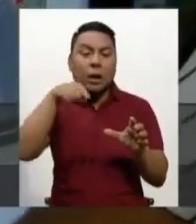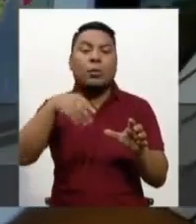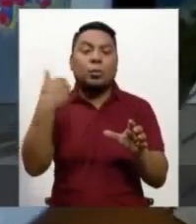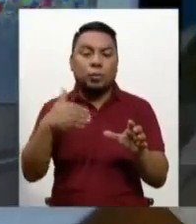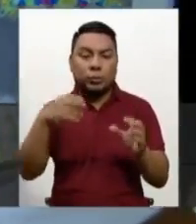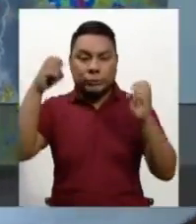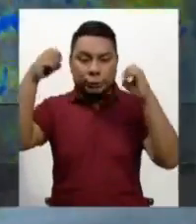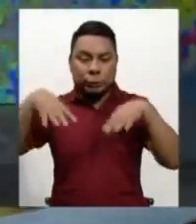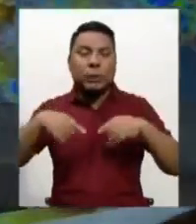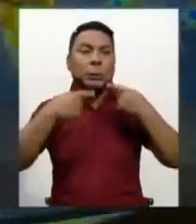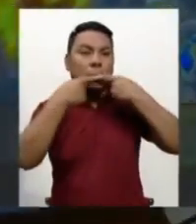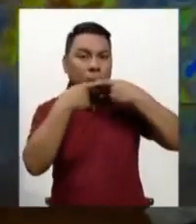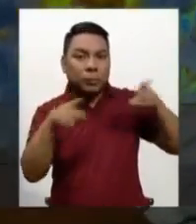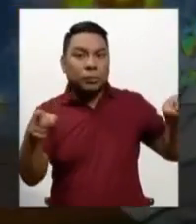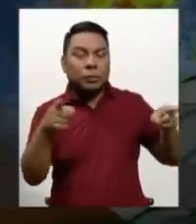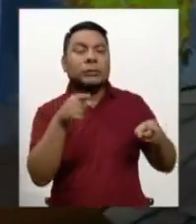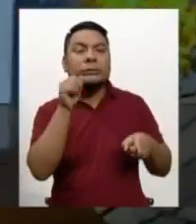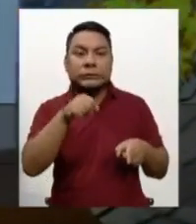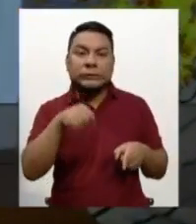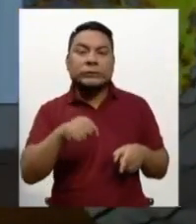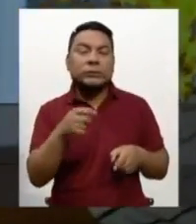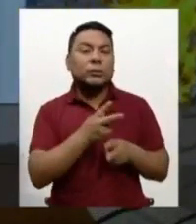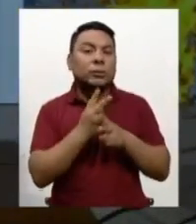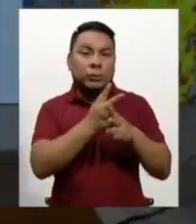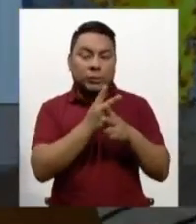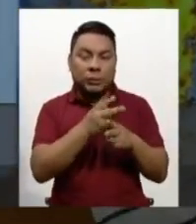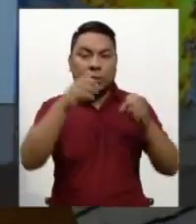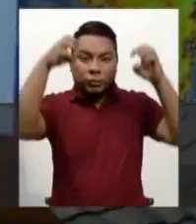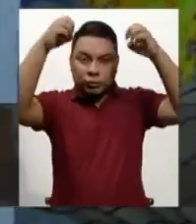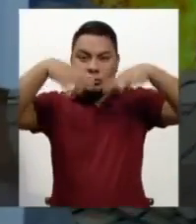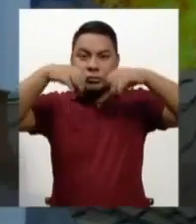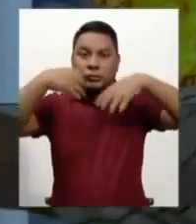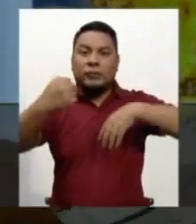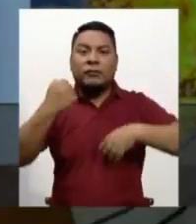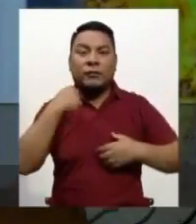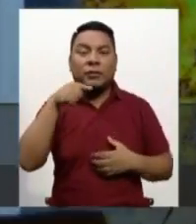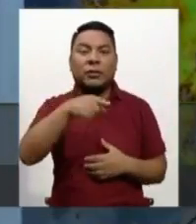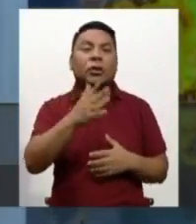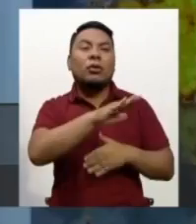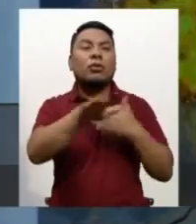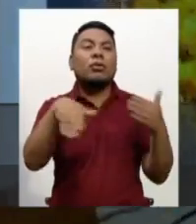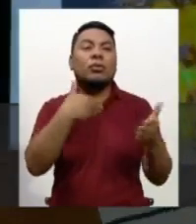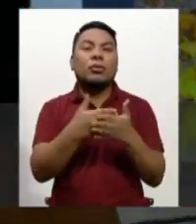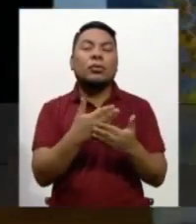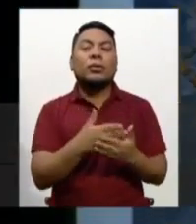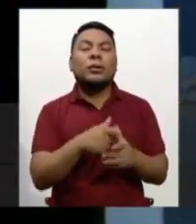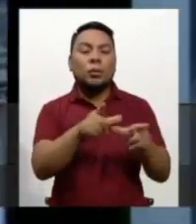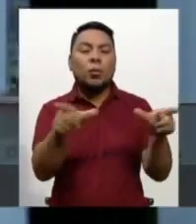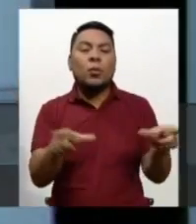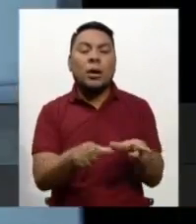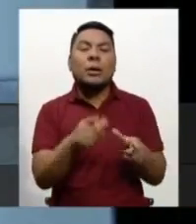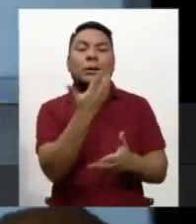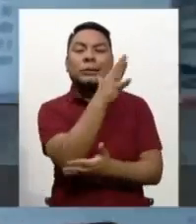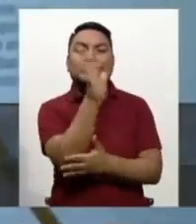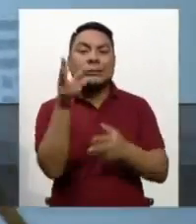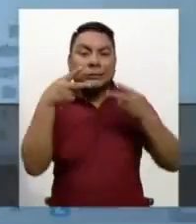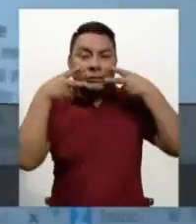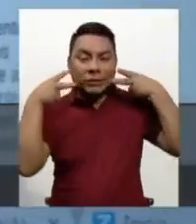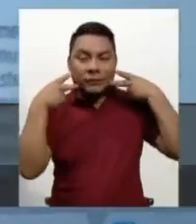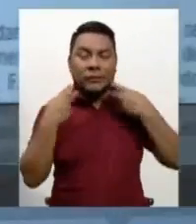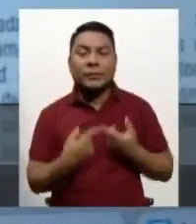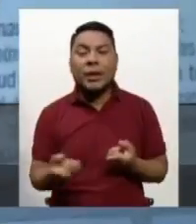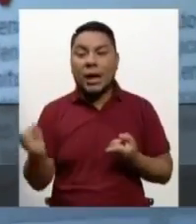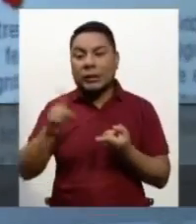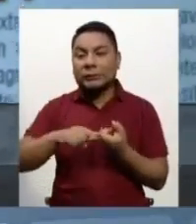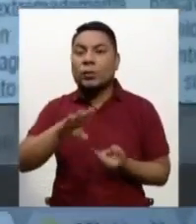las precipitaciones en la parte oriental, prácticamente todo lo que es la selva, se encuentran hasta el día